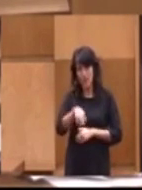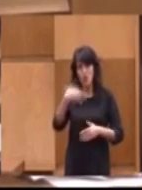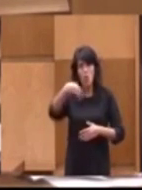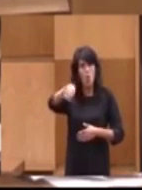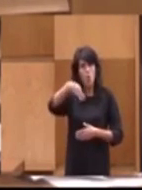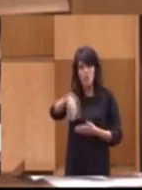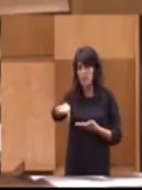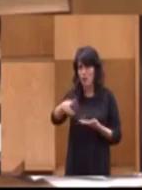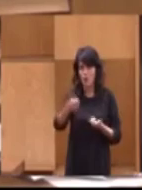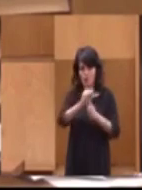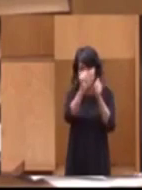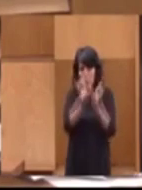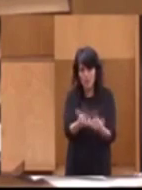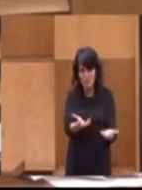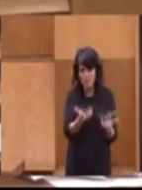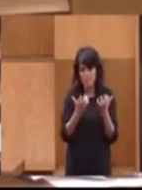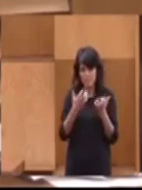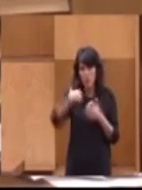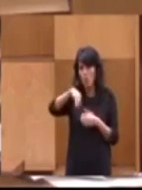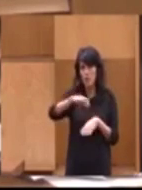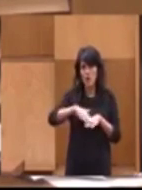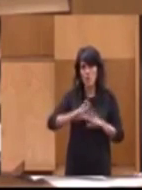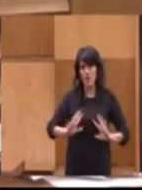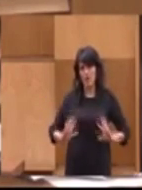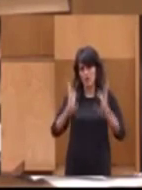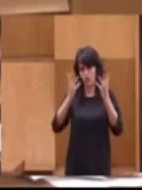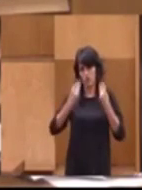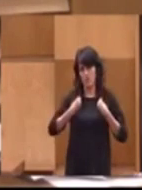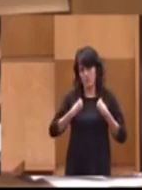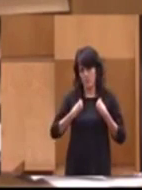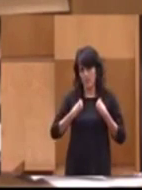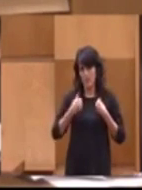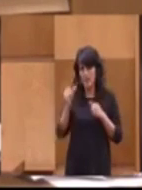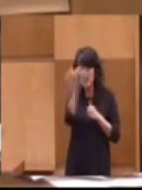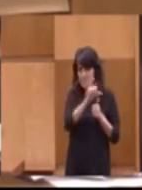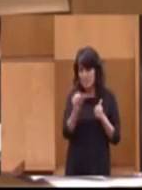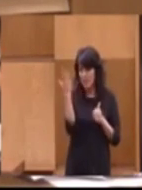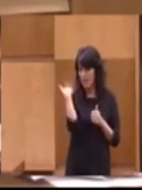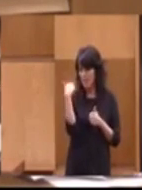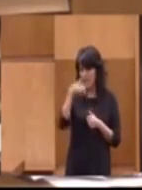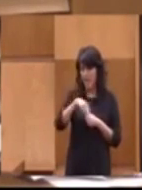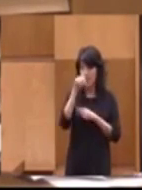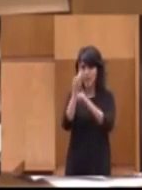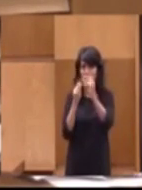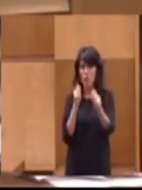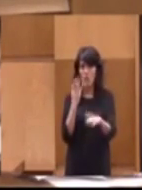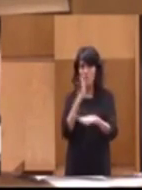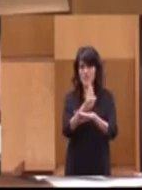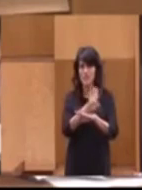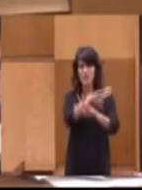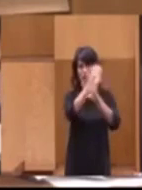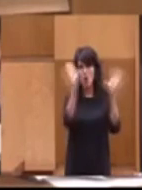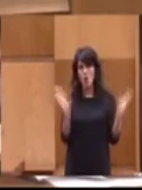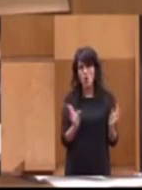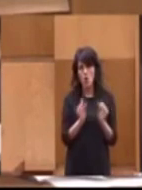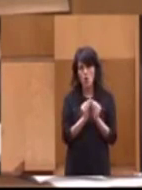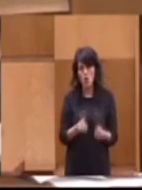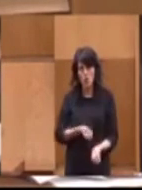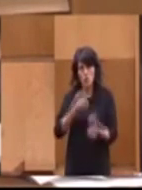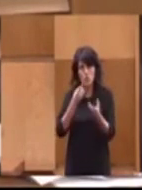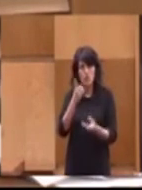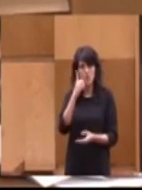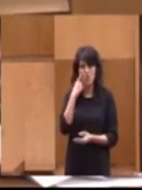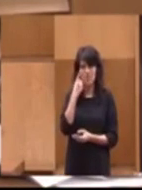sustento, el único ingreso que tienen para sobrevivir. La semana pasada se presentaba aquí en Zaragoza las conclusiones del Observatorio